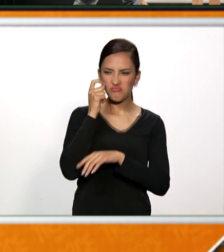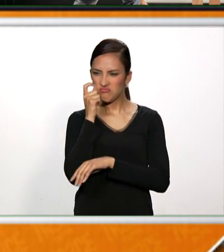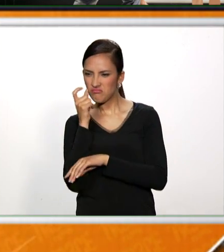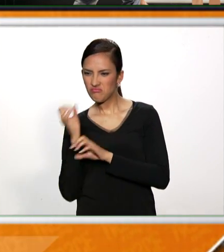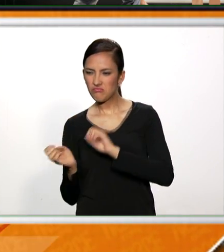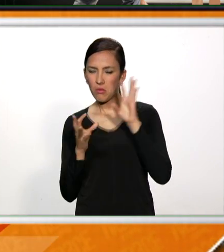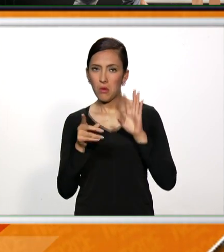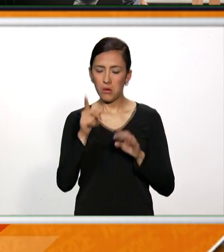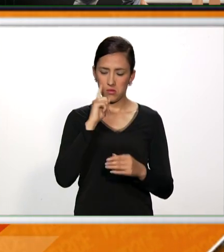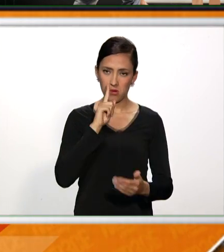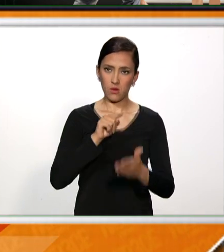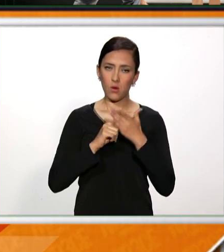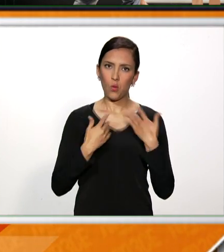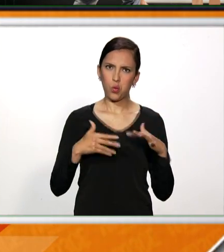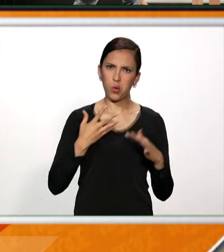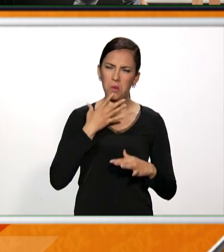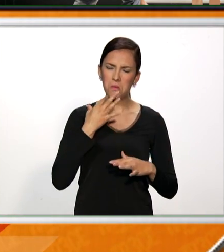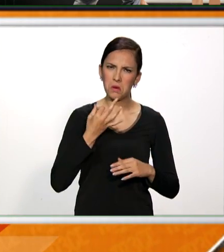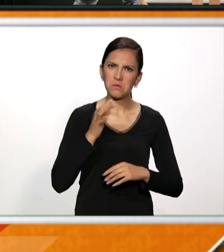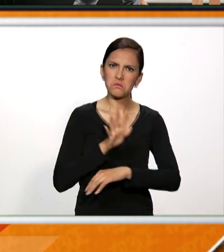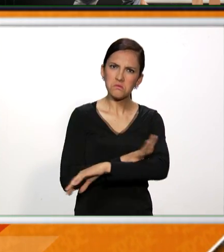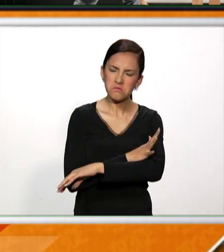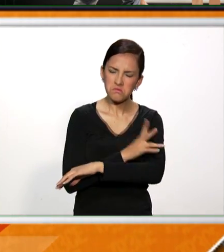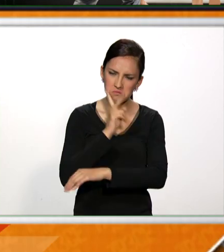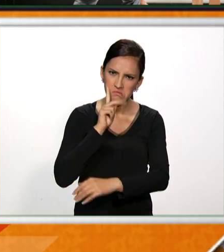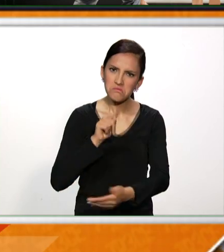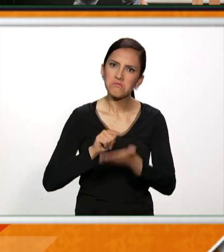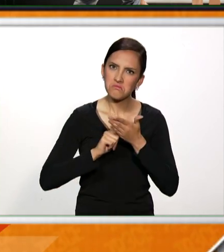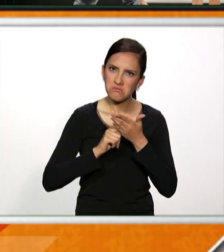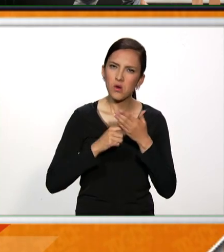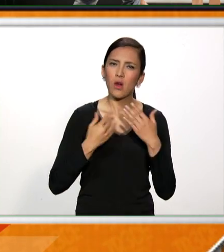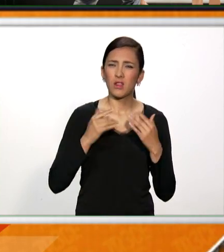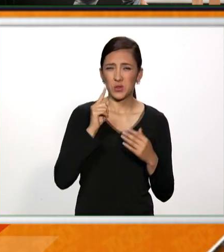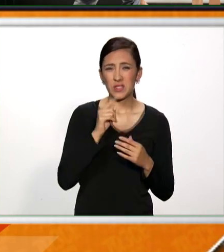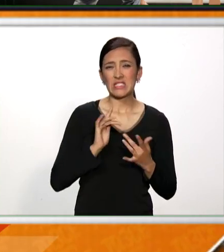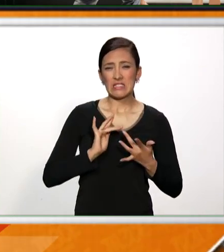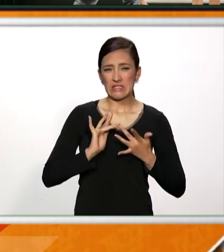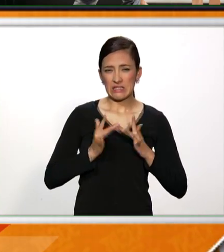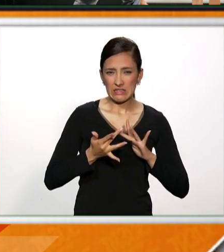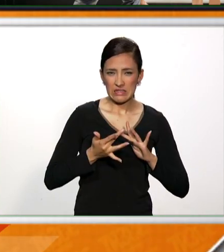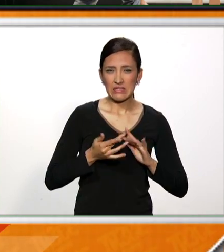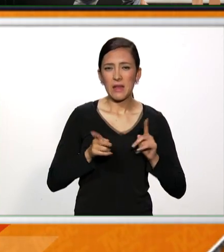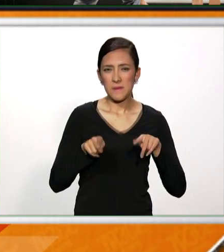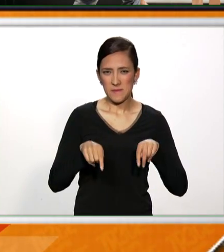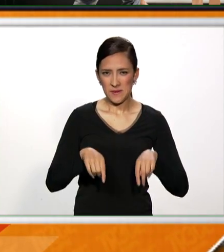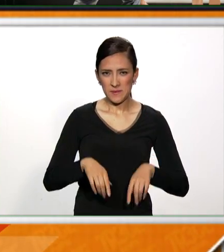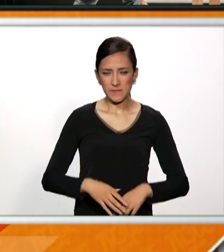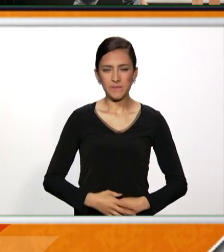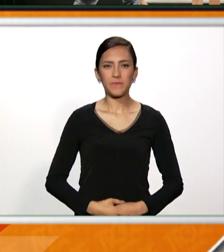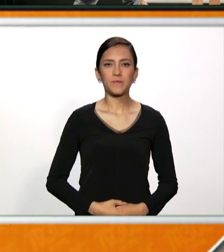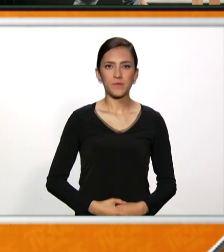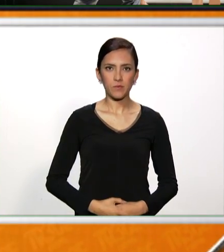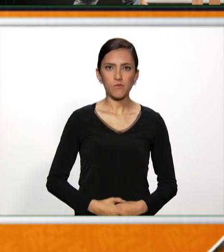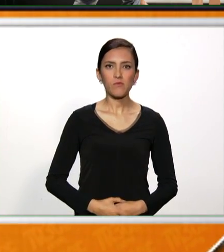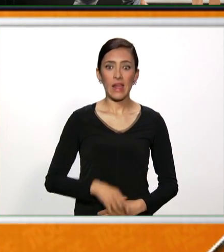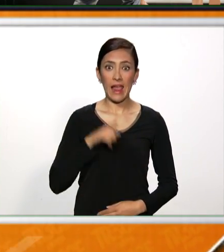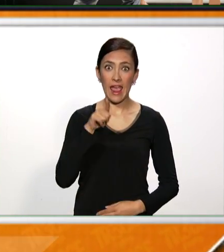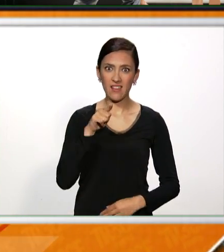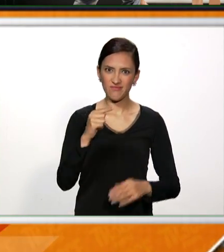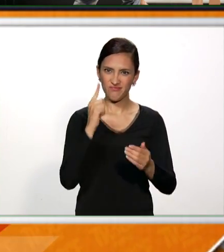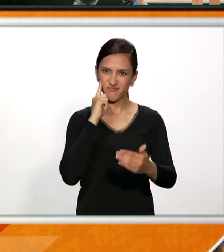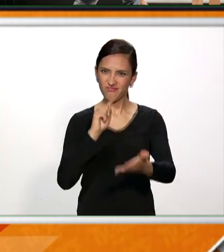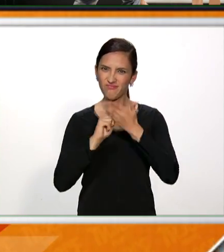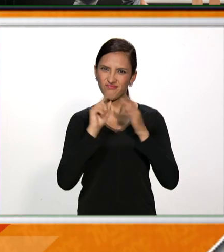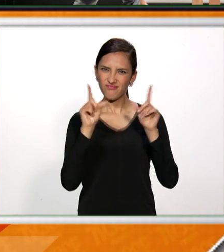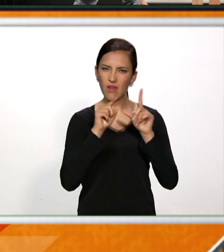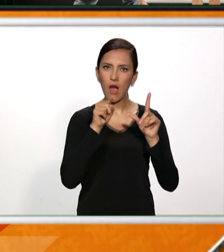poderosas, veraces, convincentes y desgarradoras. Es totalmente vigente con lo que está